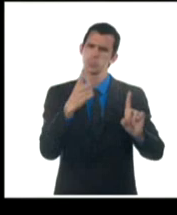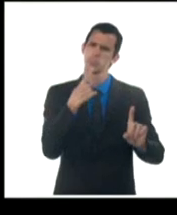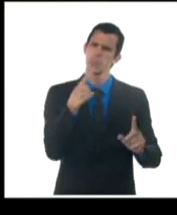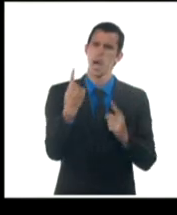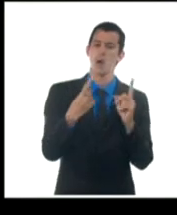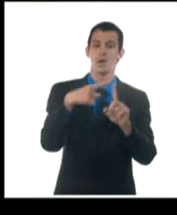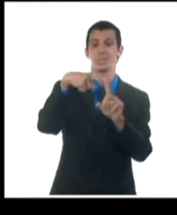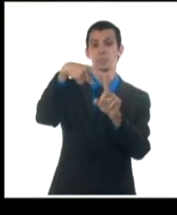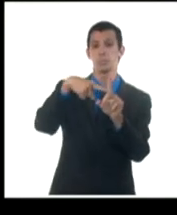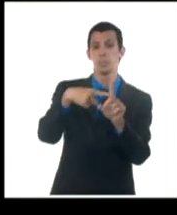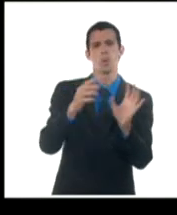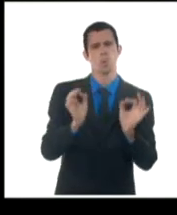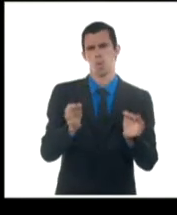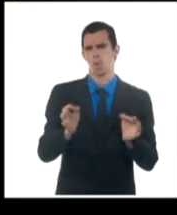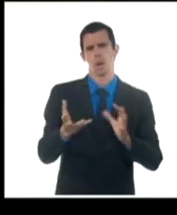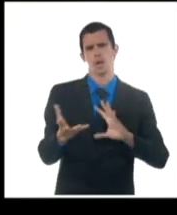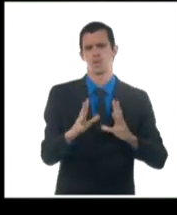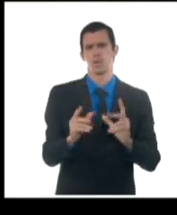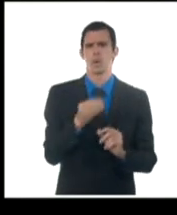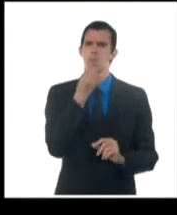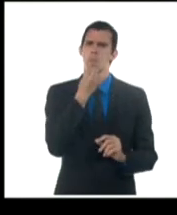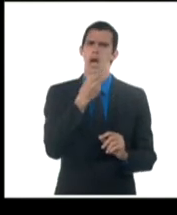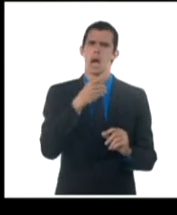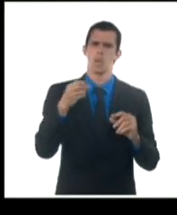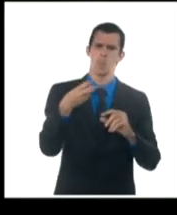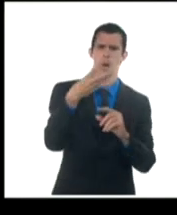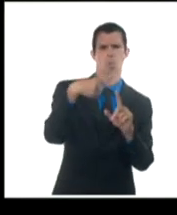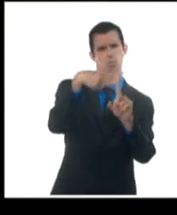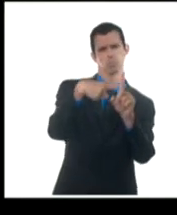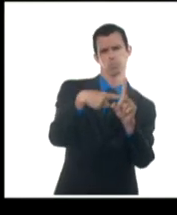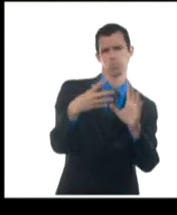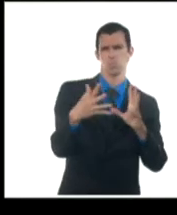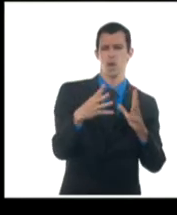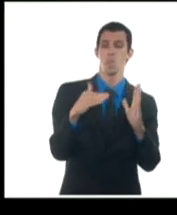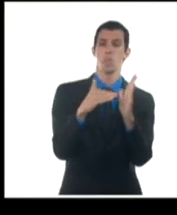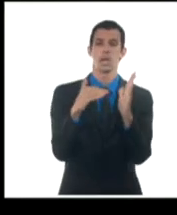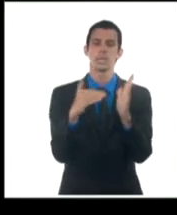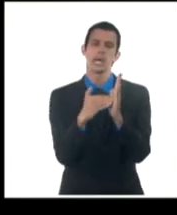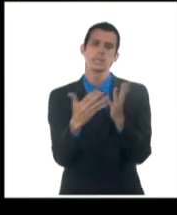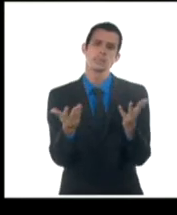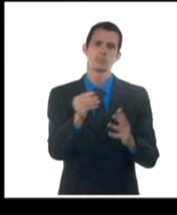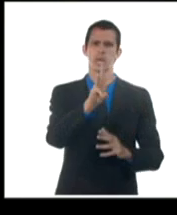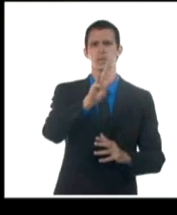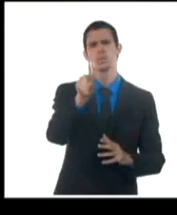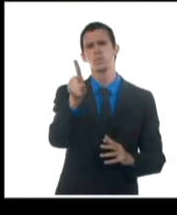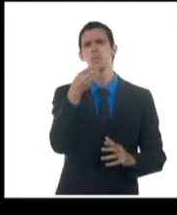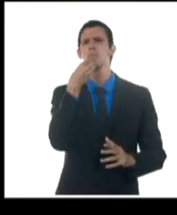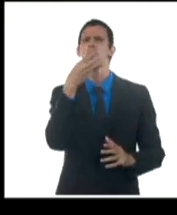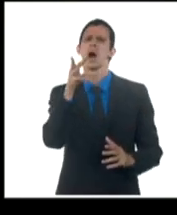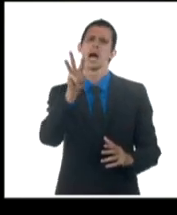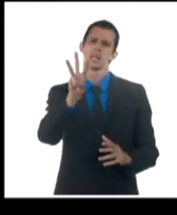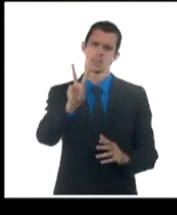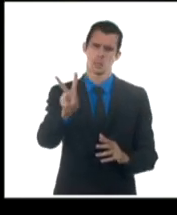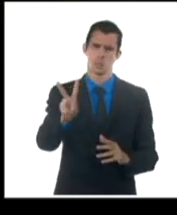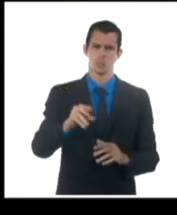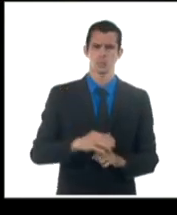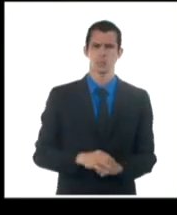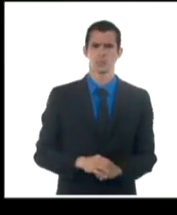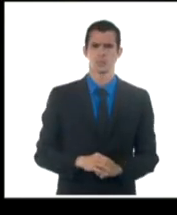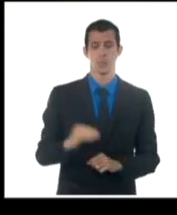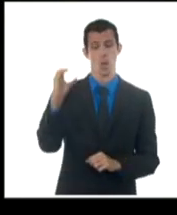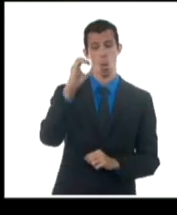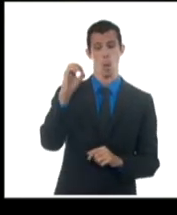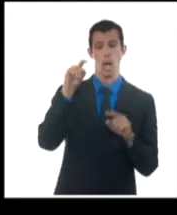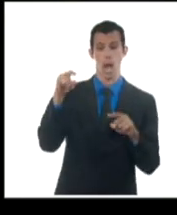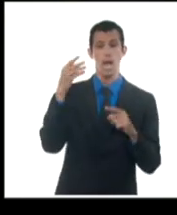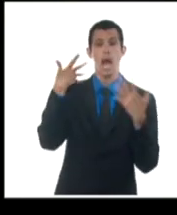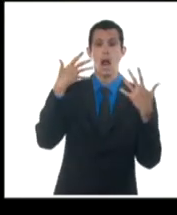prácticamente, pues, nuevamente hacia los valores elevados, máximas de 31, trascendiendo hasta los 32, se mantendrán elevadas en localidades de la zona oriental